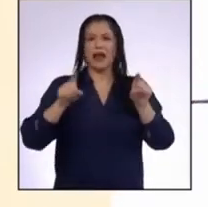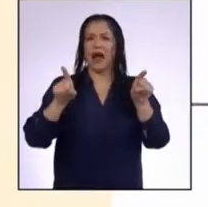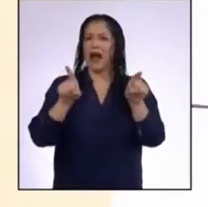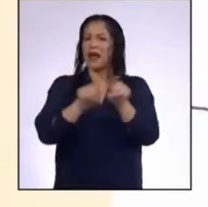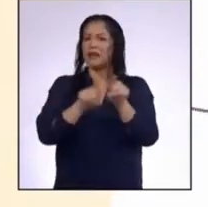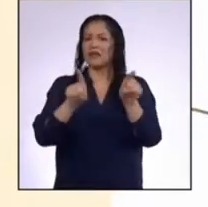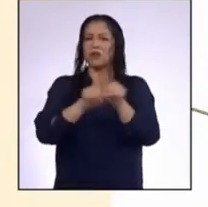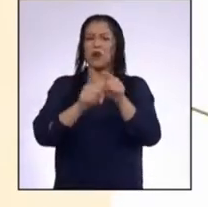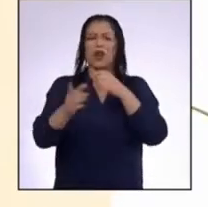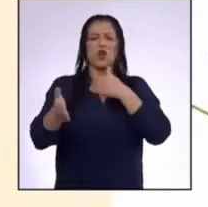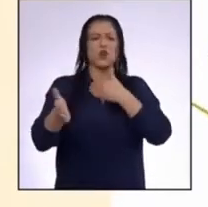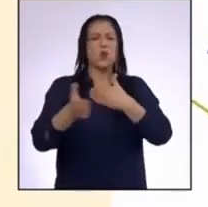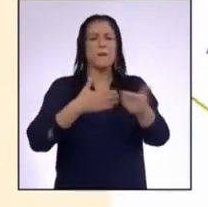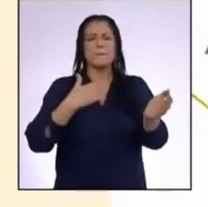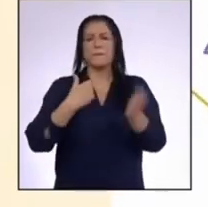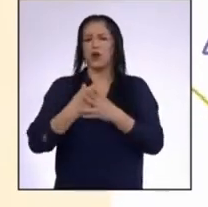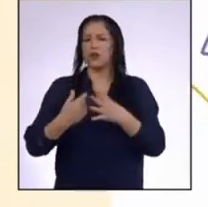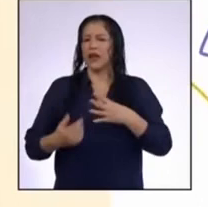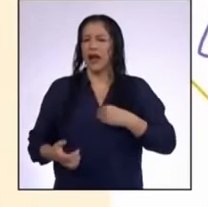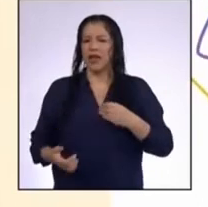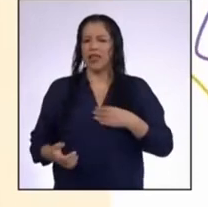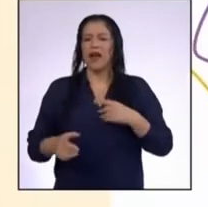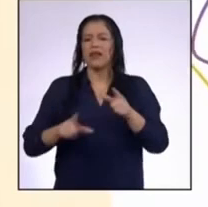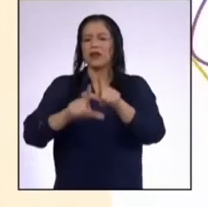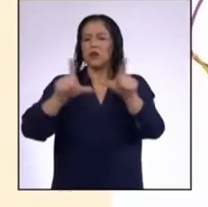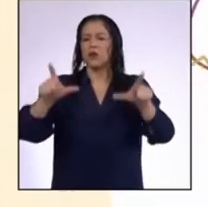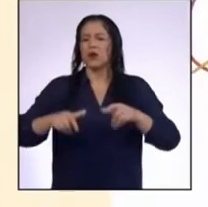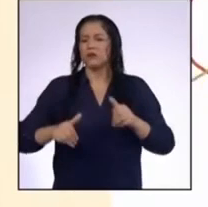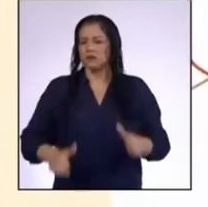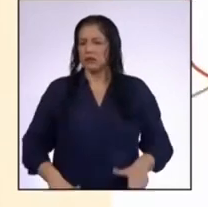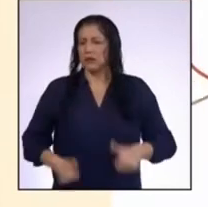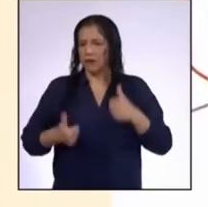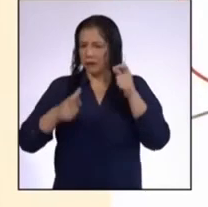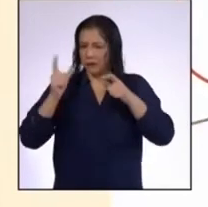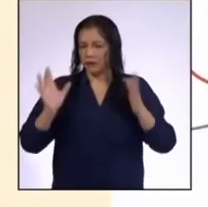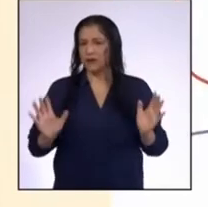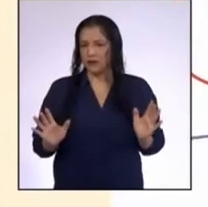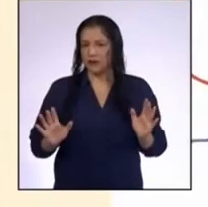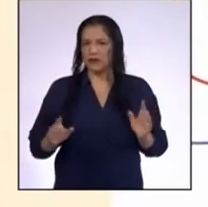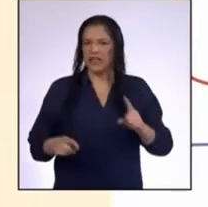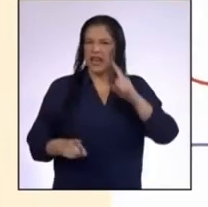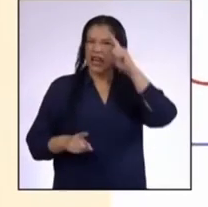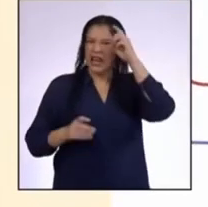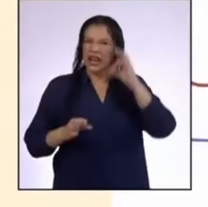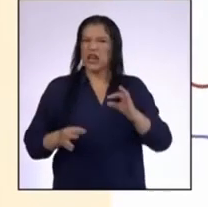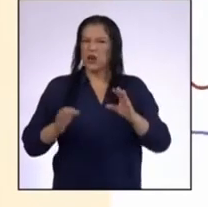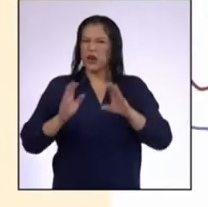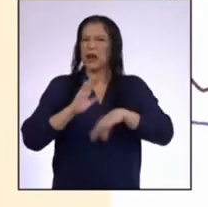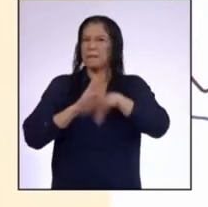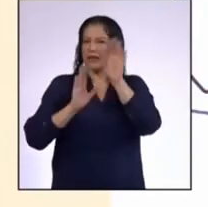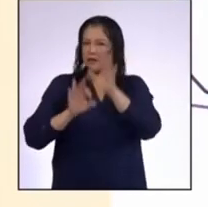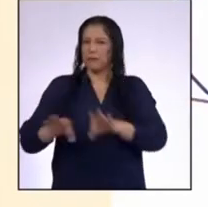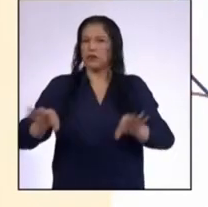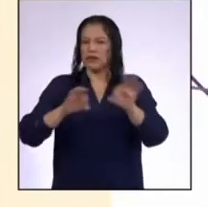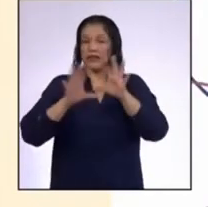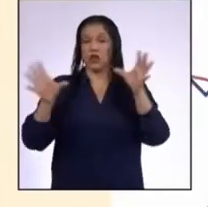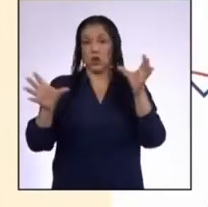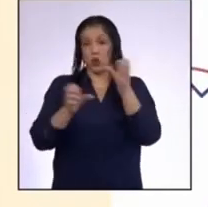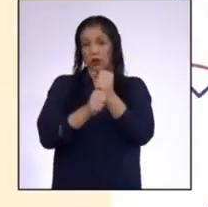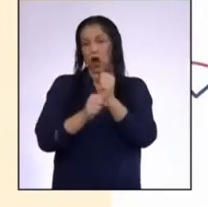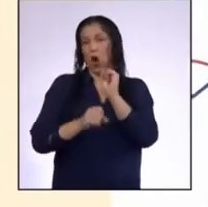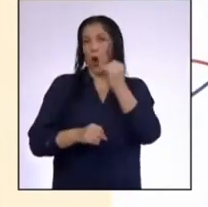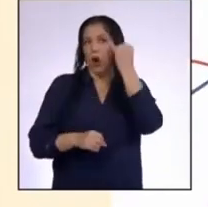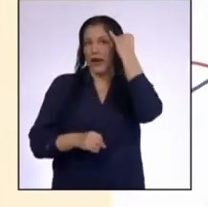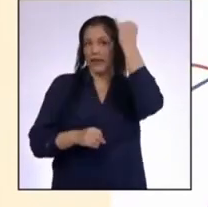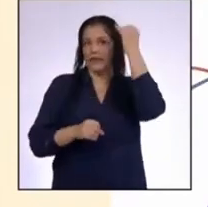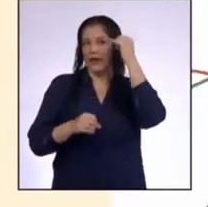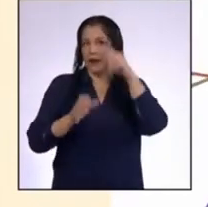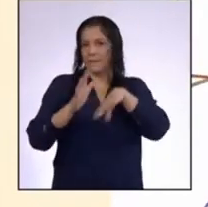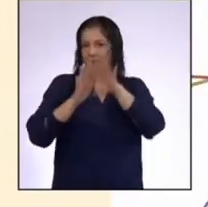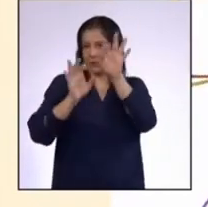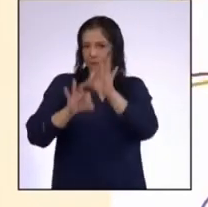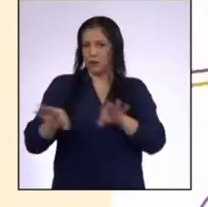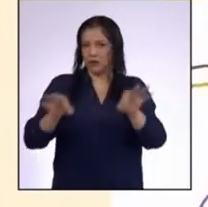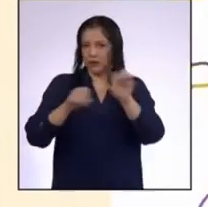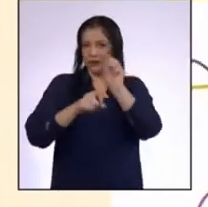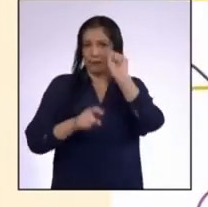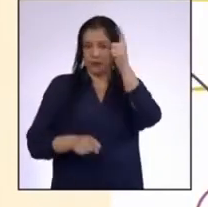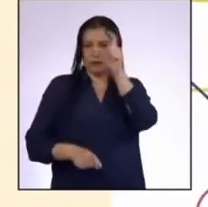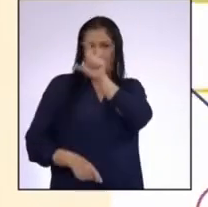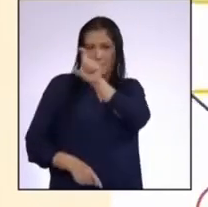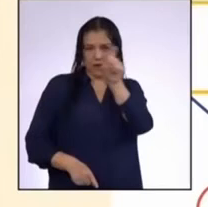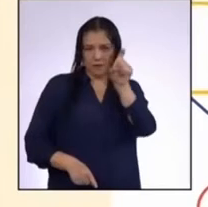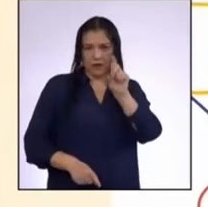igual sin importar la edad y el lugar donde vivimos Creo que es la principal conclusión o idea principal del primer párrafo